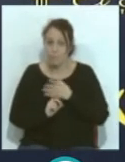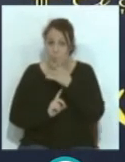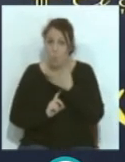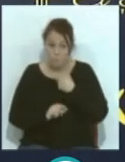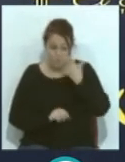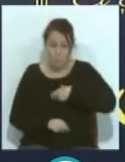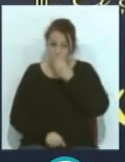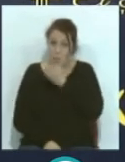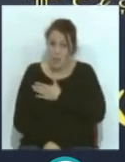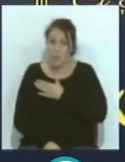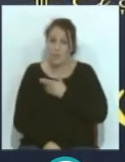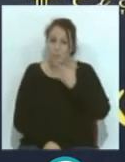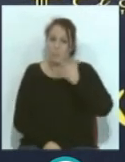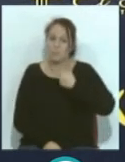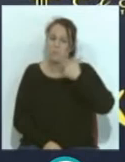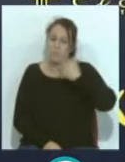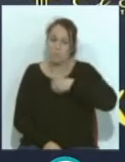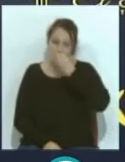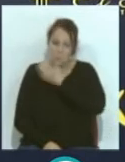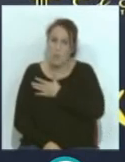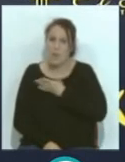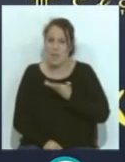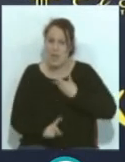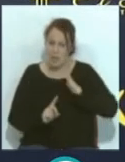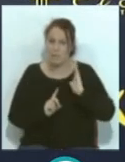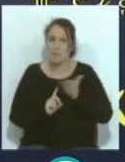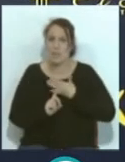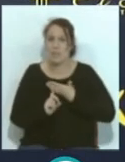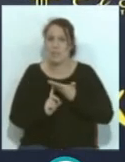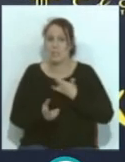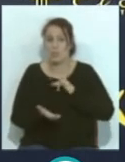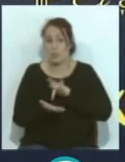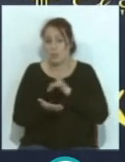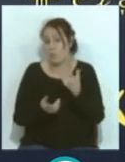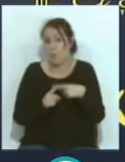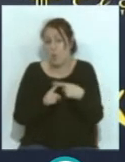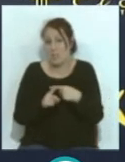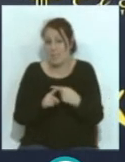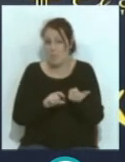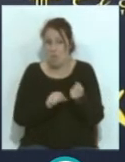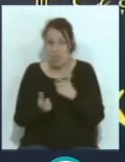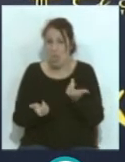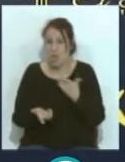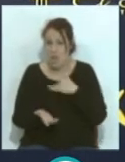buena persona y las buenas personas se afectan cuando le pasan cosas así y seguramente lo está pasando